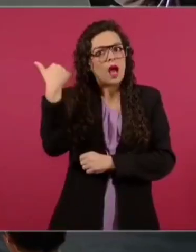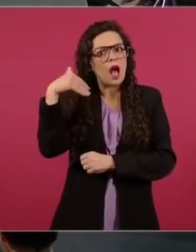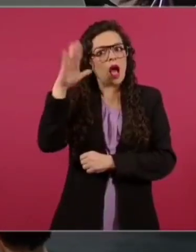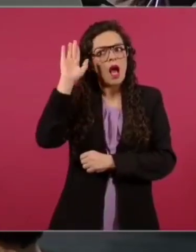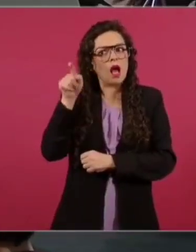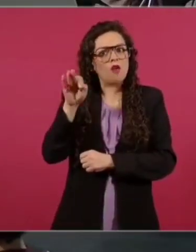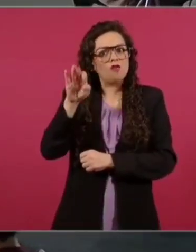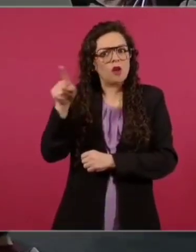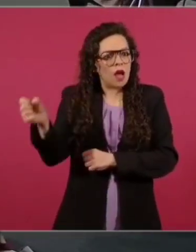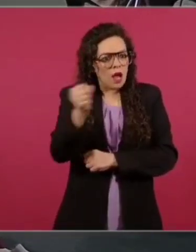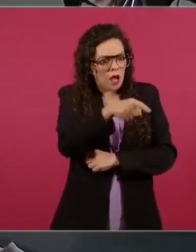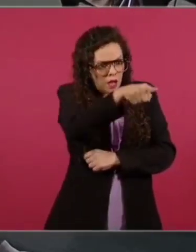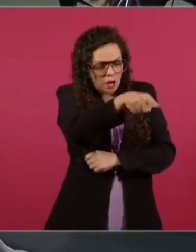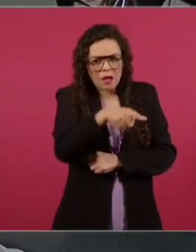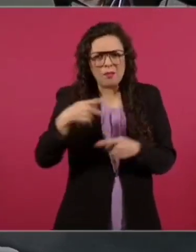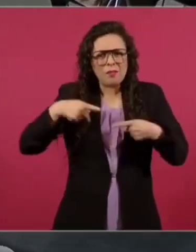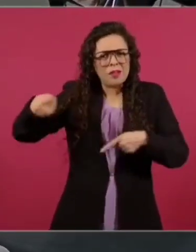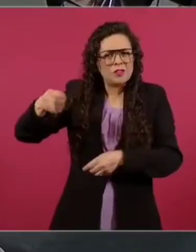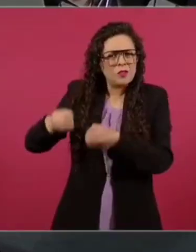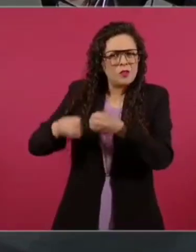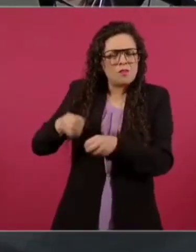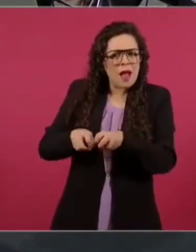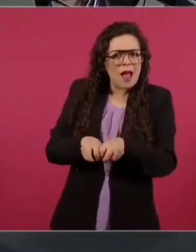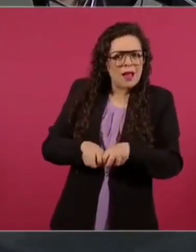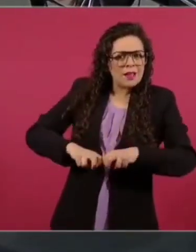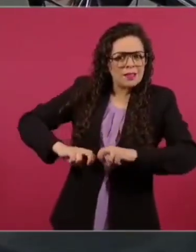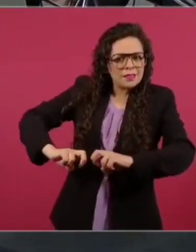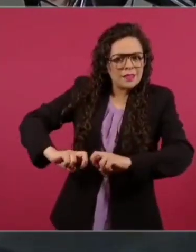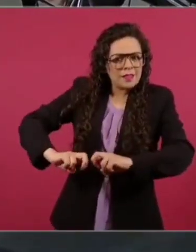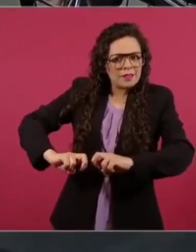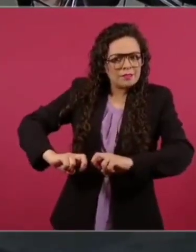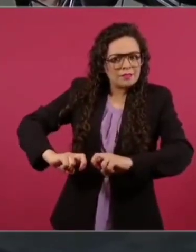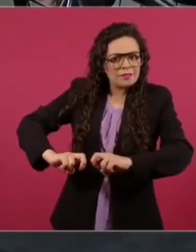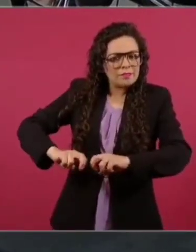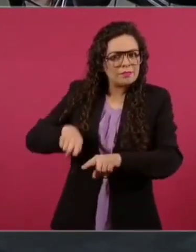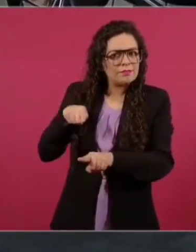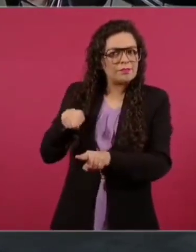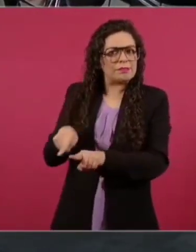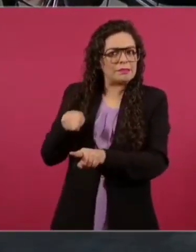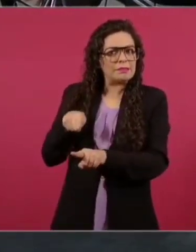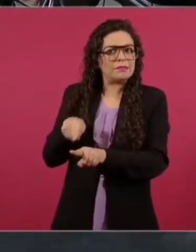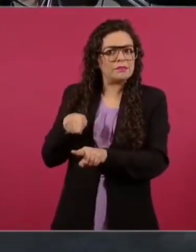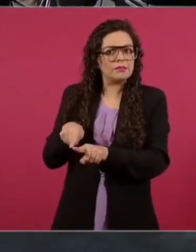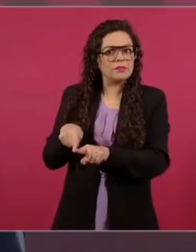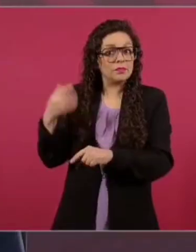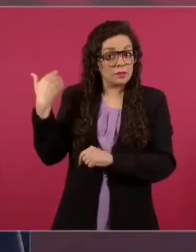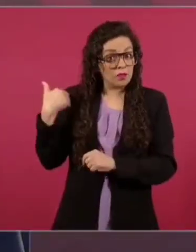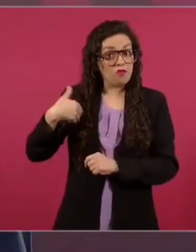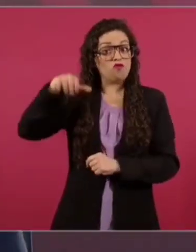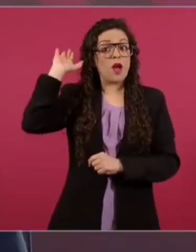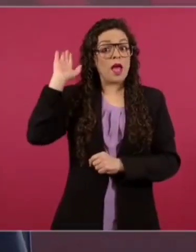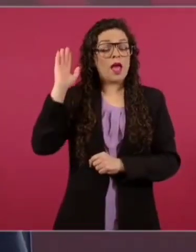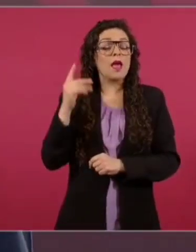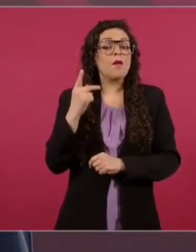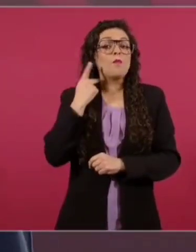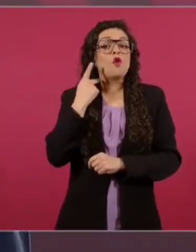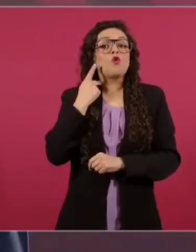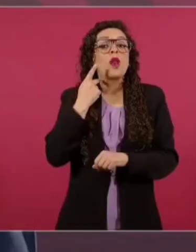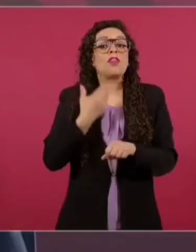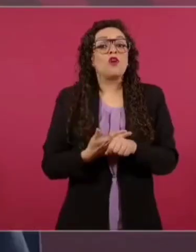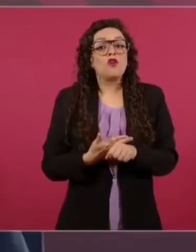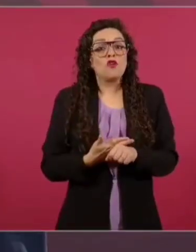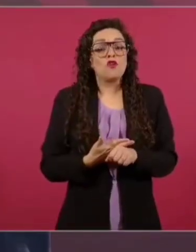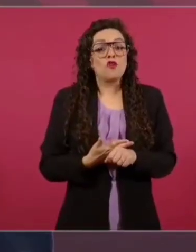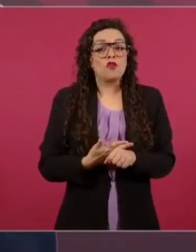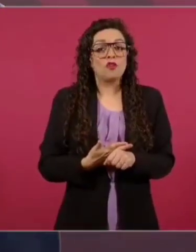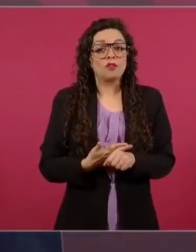El personaje que comenté el día de ayer fue procurador, bueno,